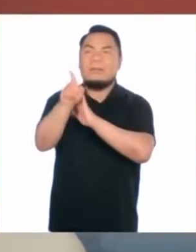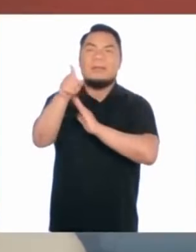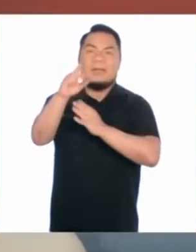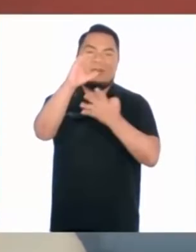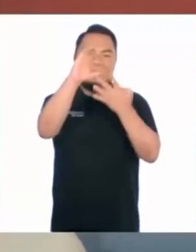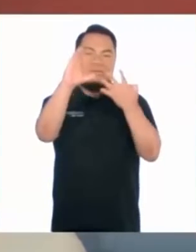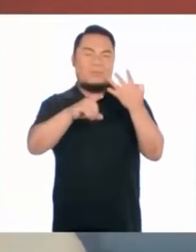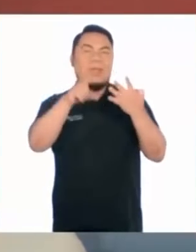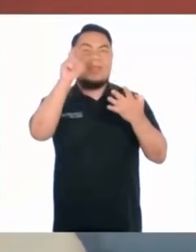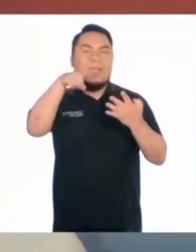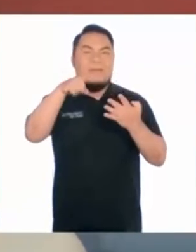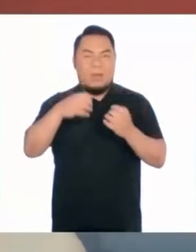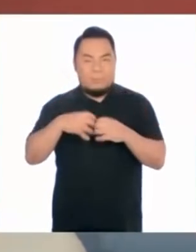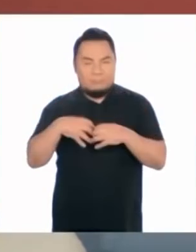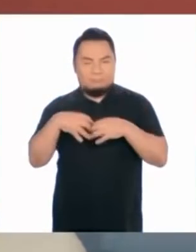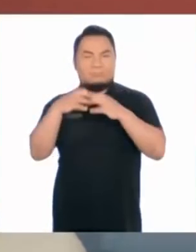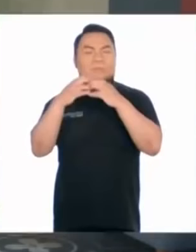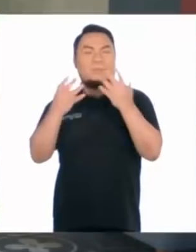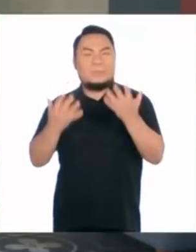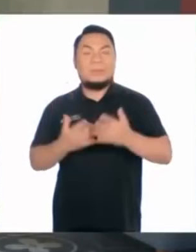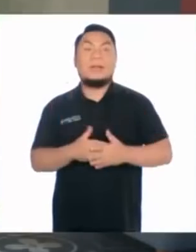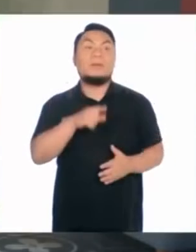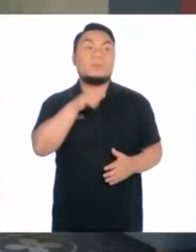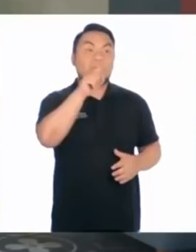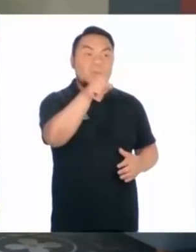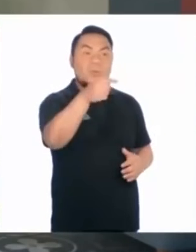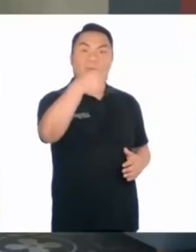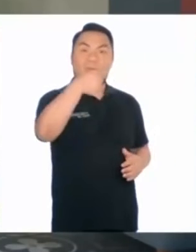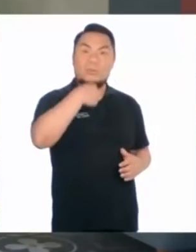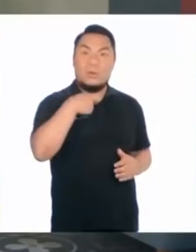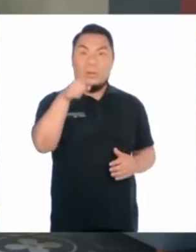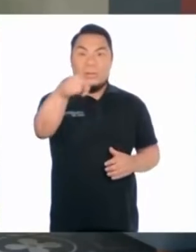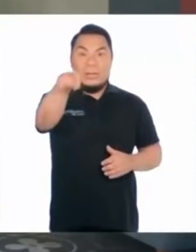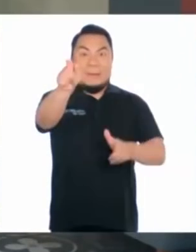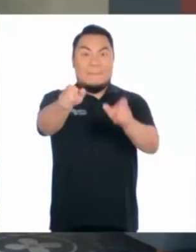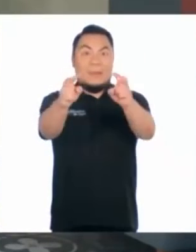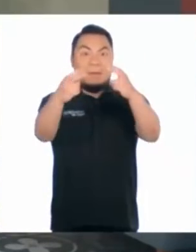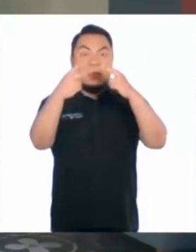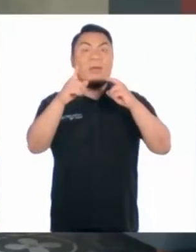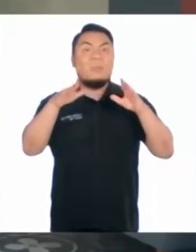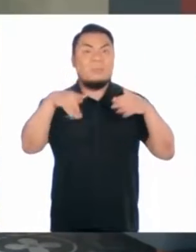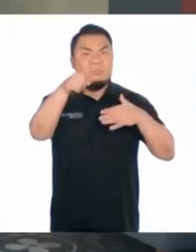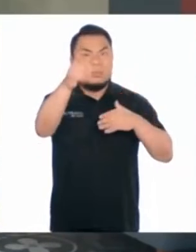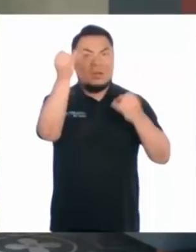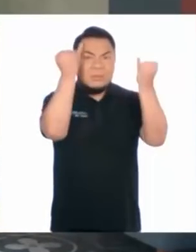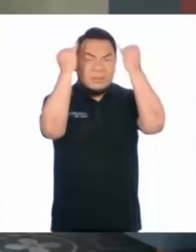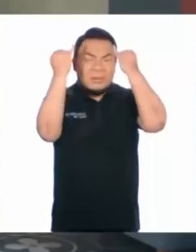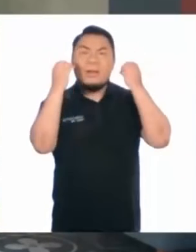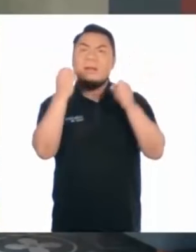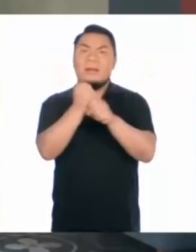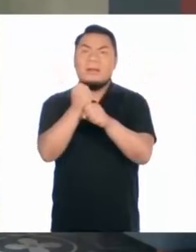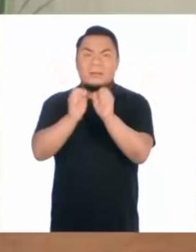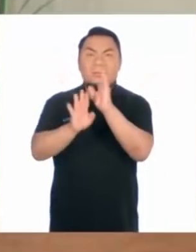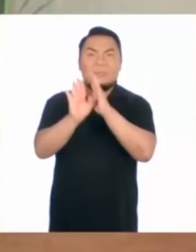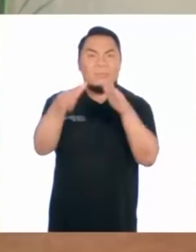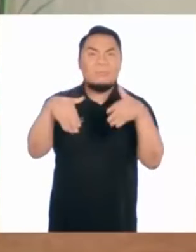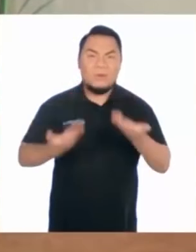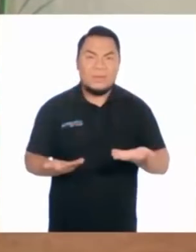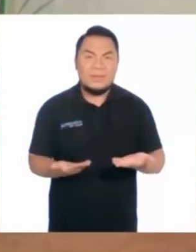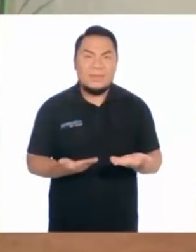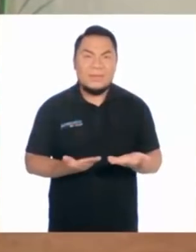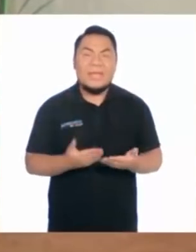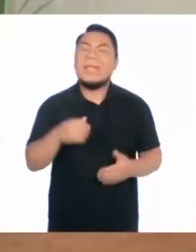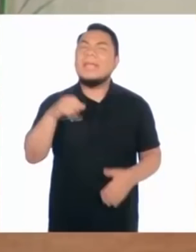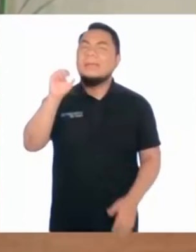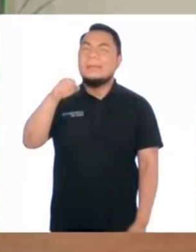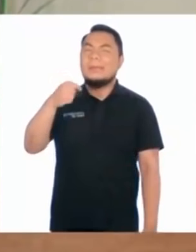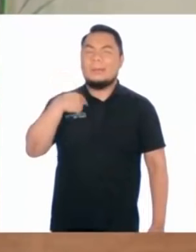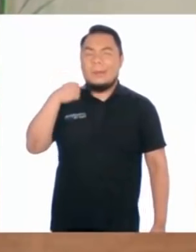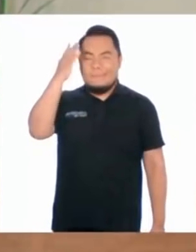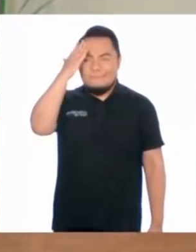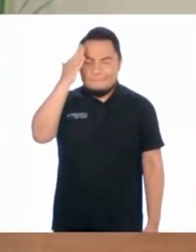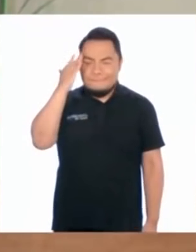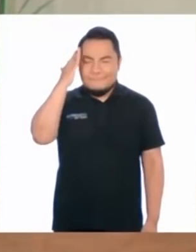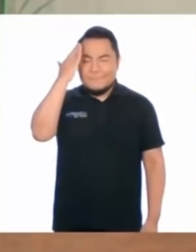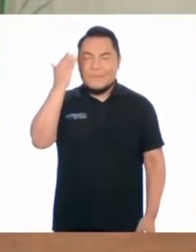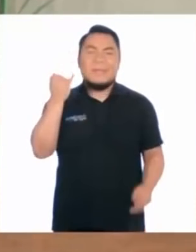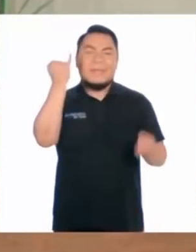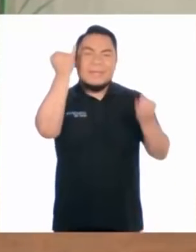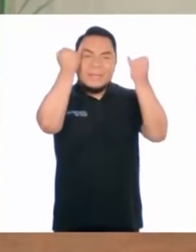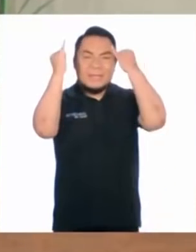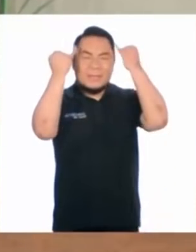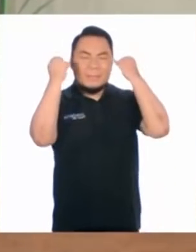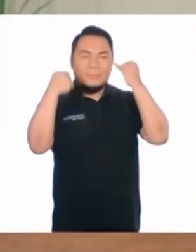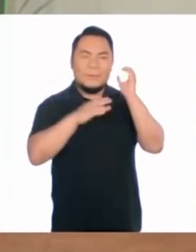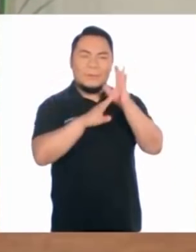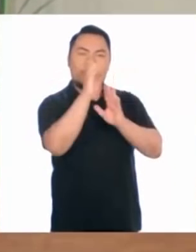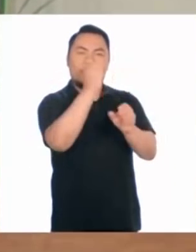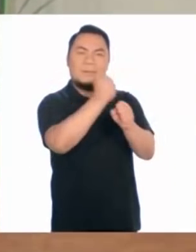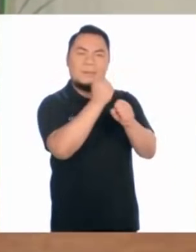estas características y las potencias. Tú, yo y quienes nos ven también podemos ser emprendedores. Así es. Voy a ir pensando